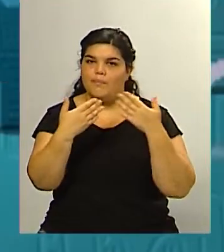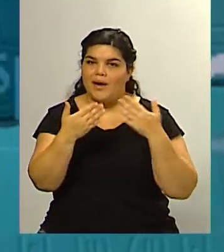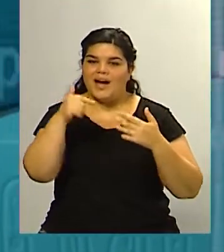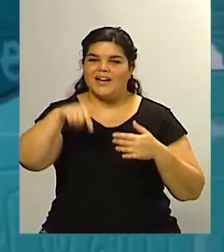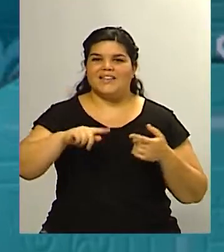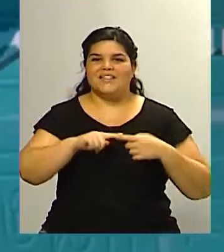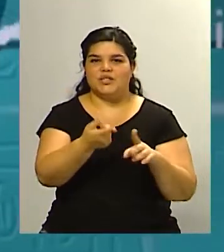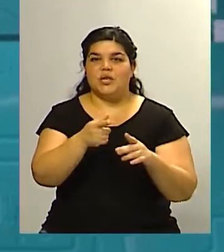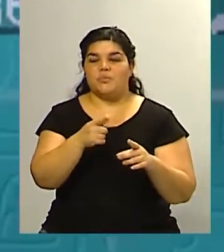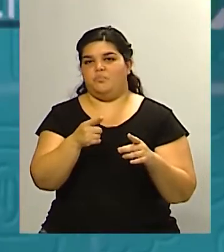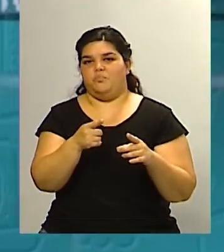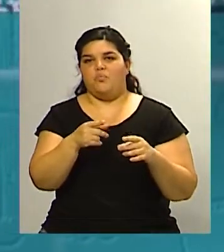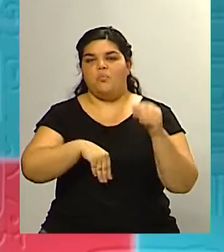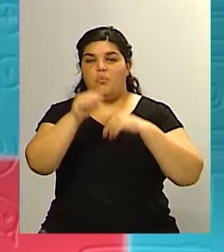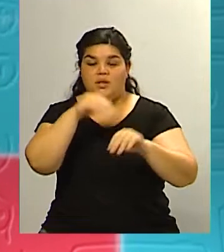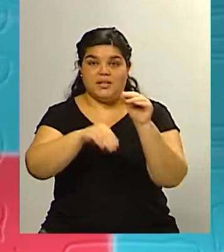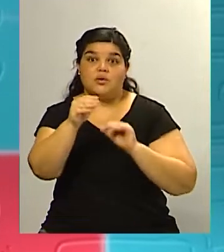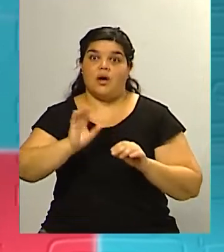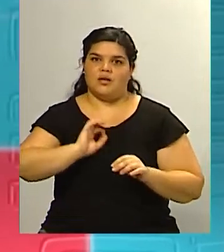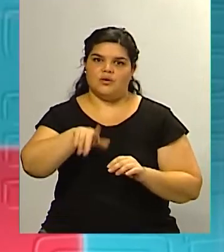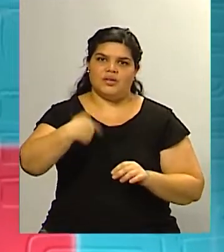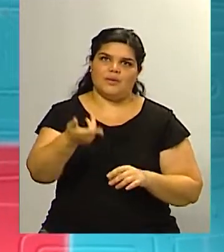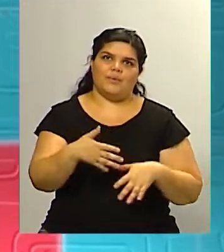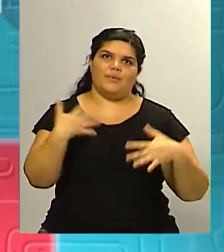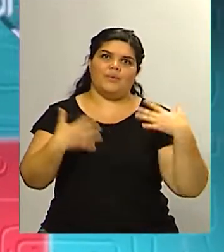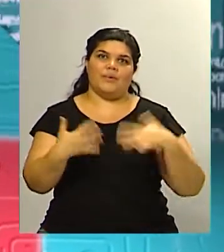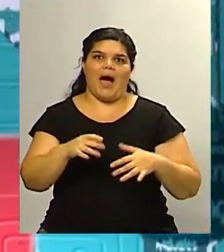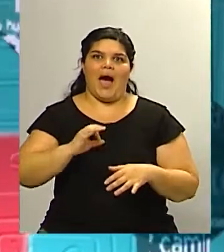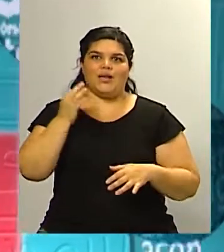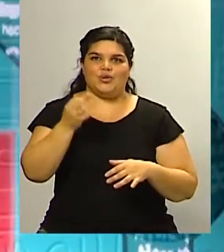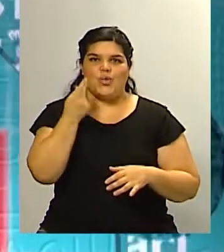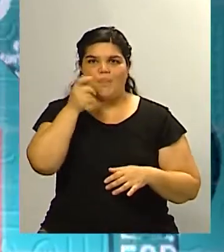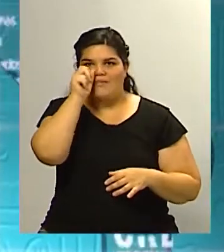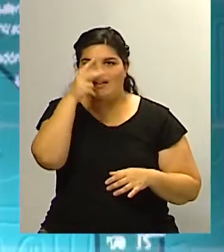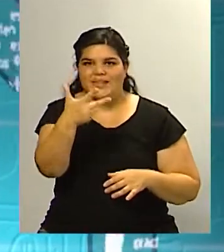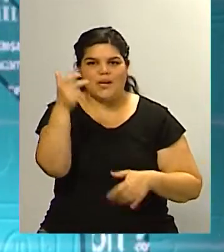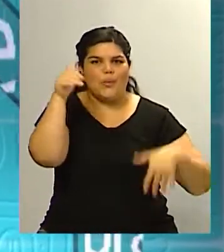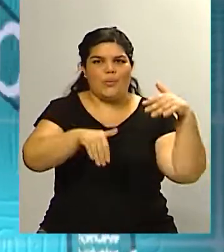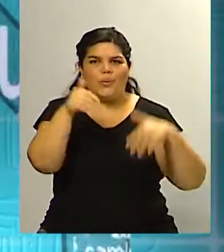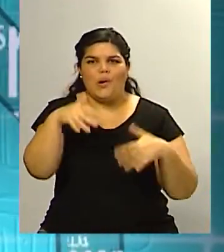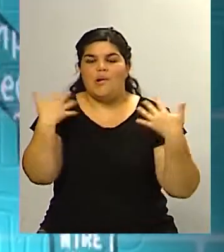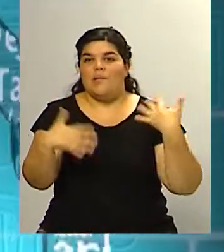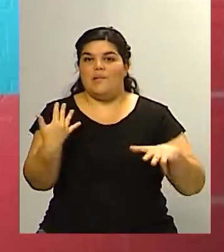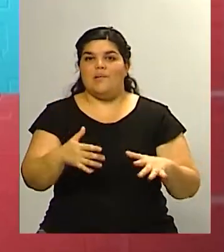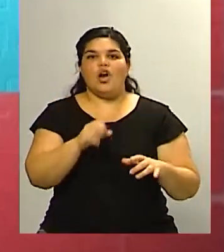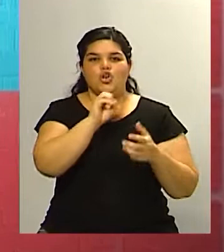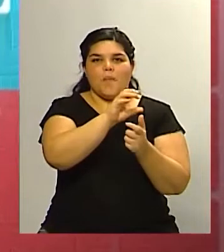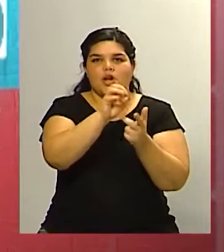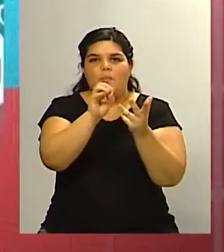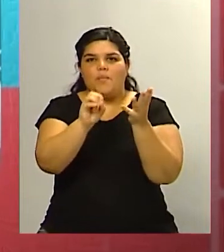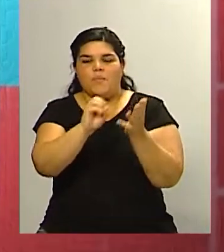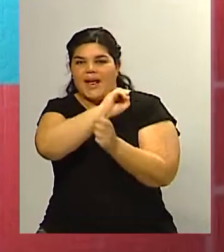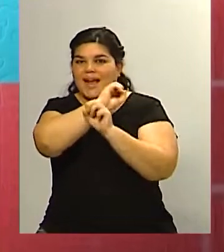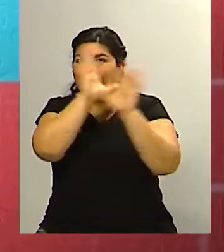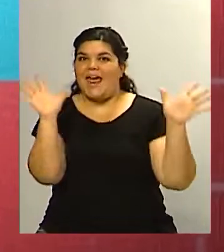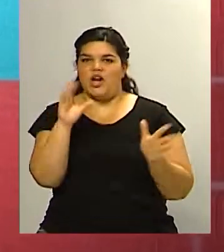político y ni hablar el año que viene que es el año electoral donde obviamente todos estos nombres van a empezar a tal vez tomar más forma y sobre todo los